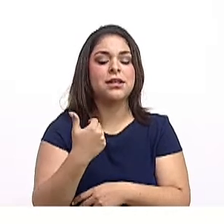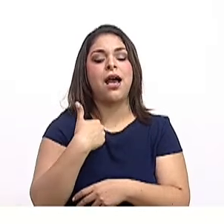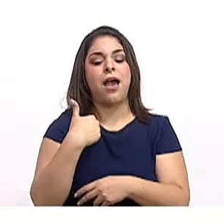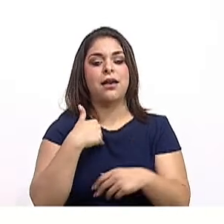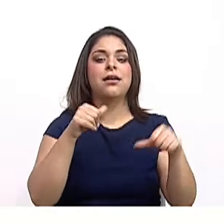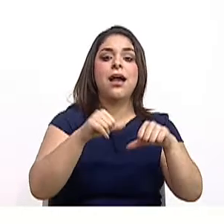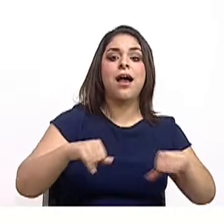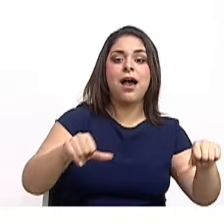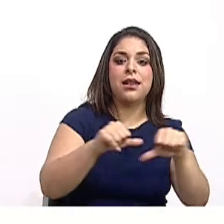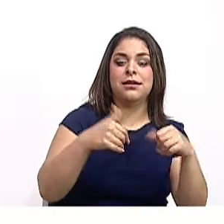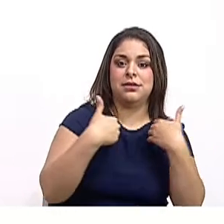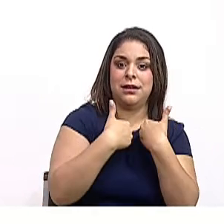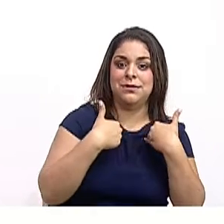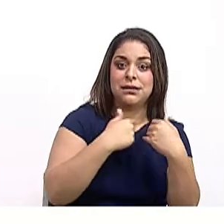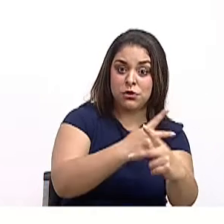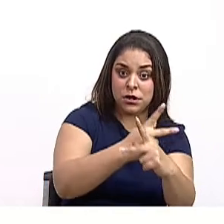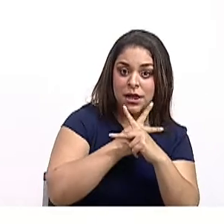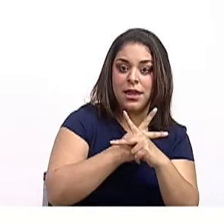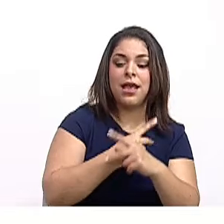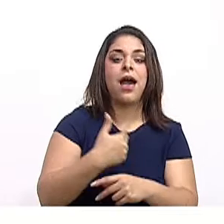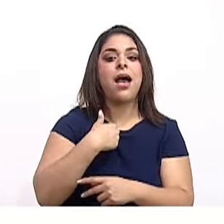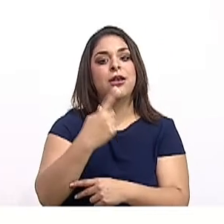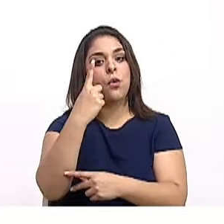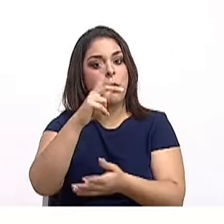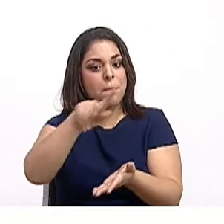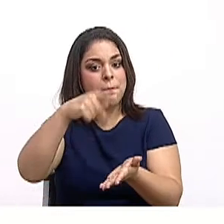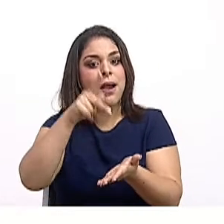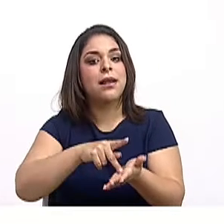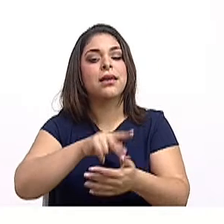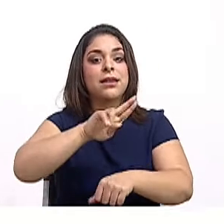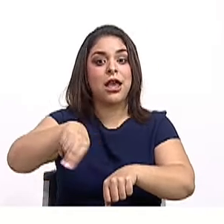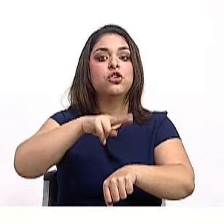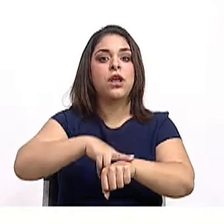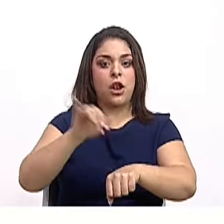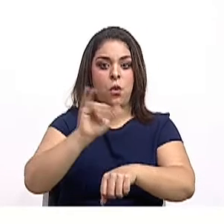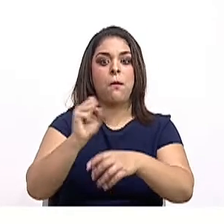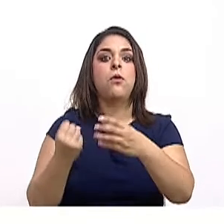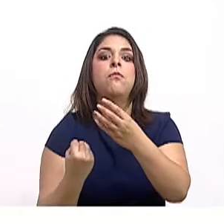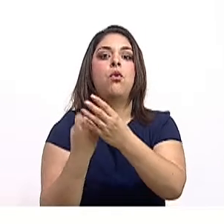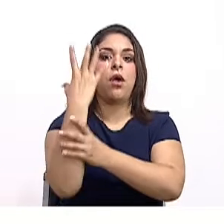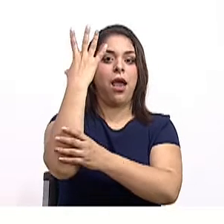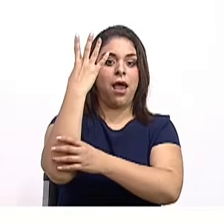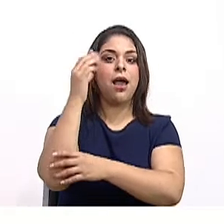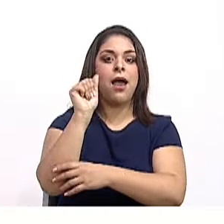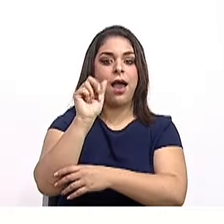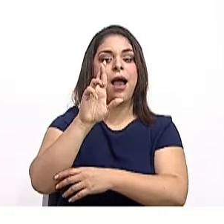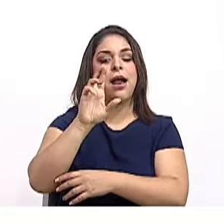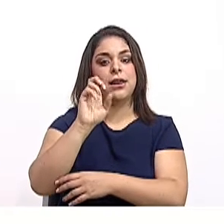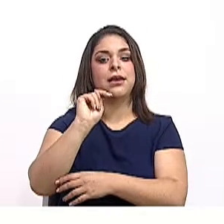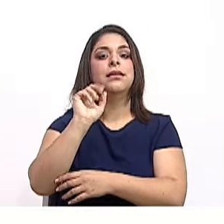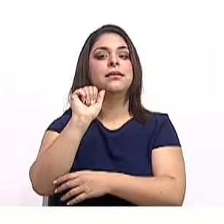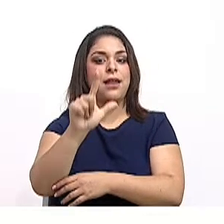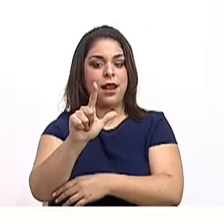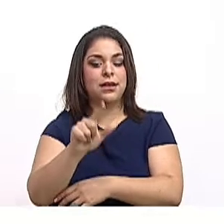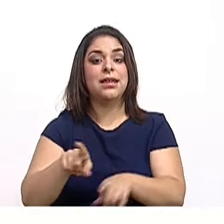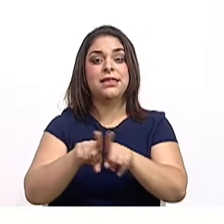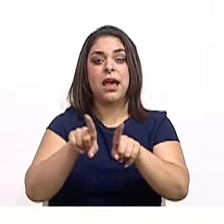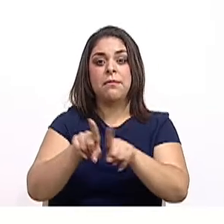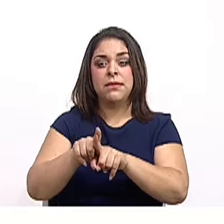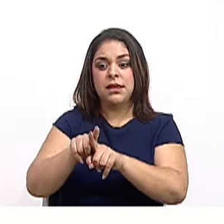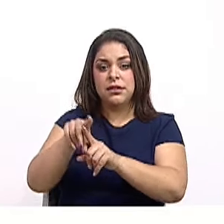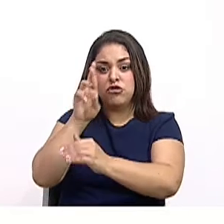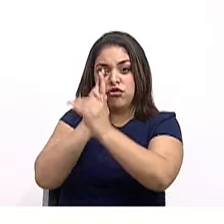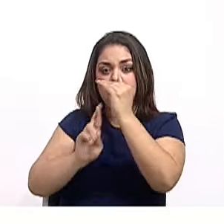silvestres protegidas, un parque nacional como el volcán Arenal, y el refugio de vida